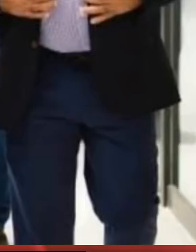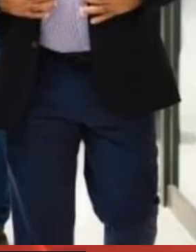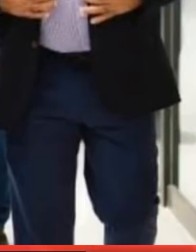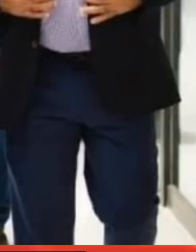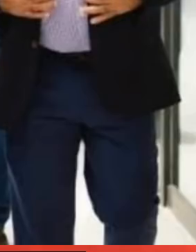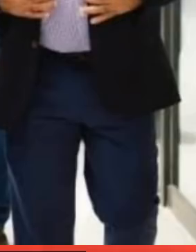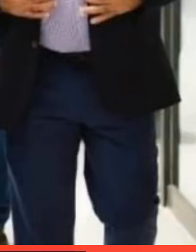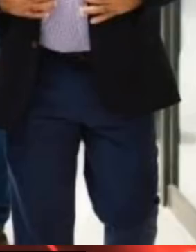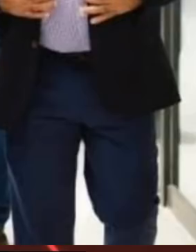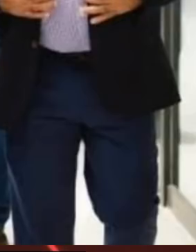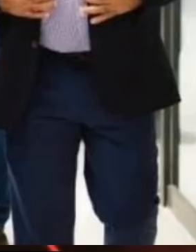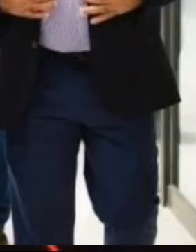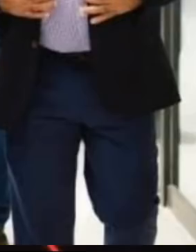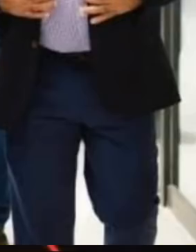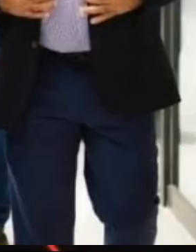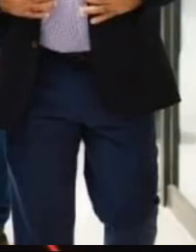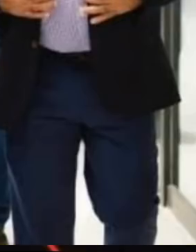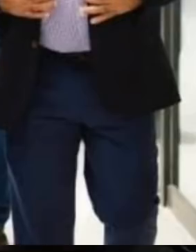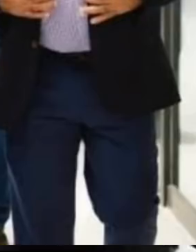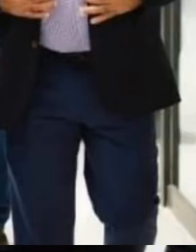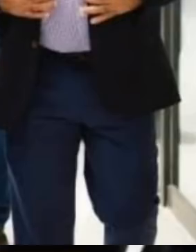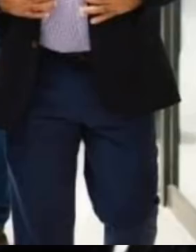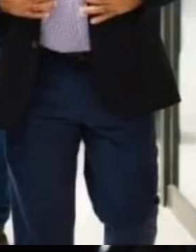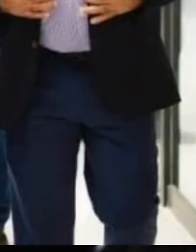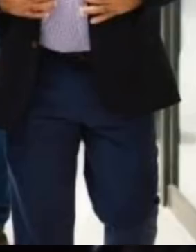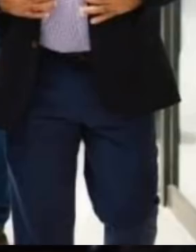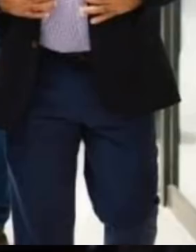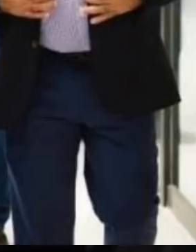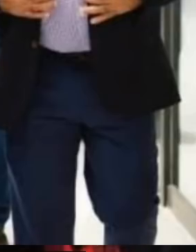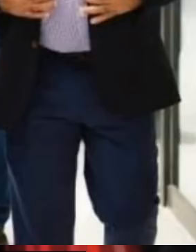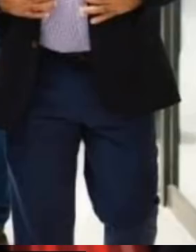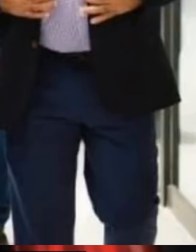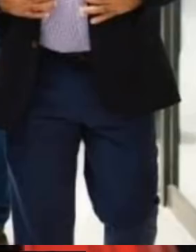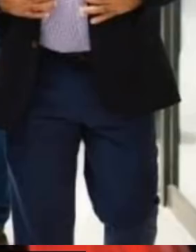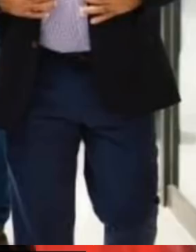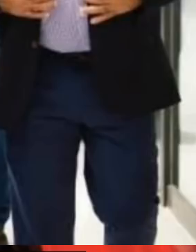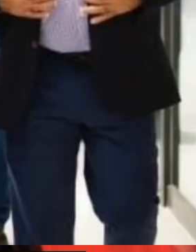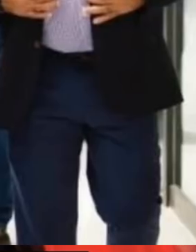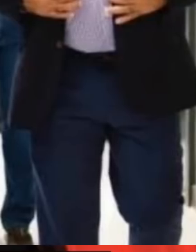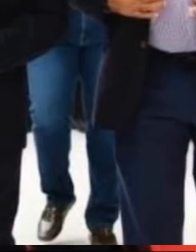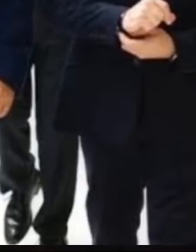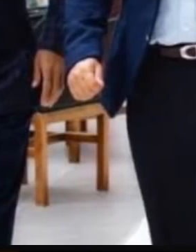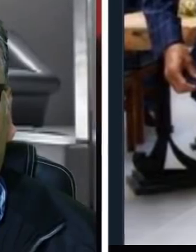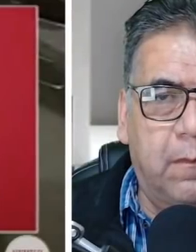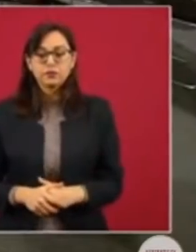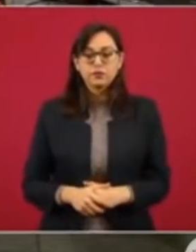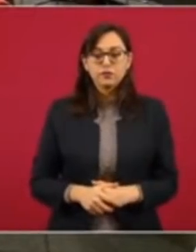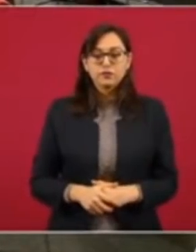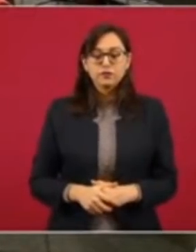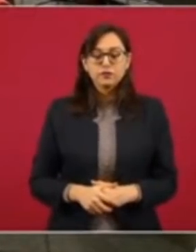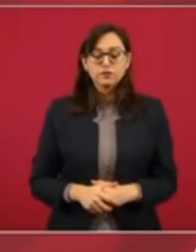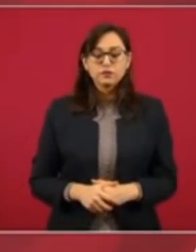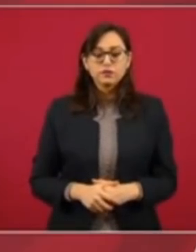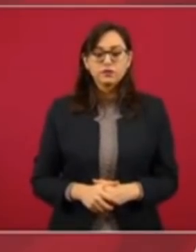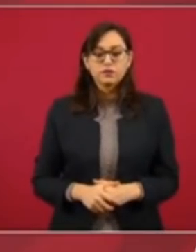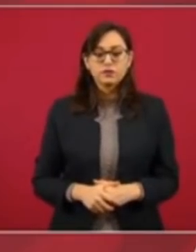rápidamente a un fragmento del video del presidente López Obrador y vamos a seguir comentando. Nosotros